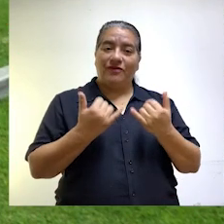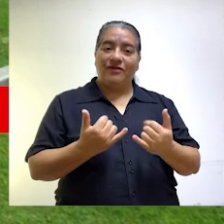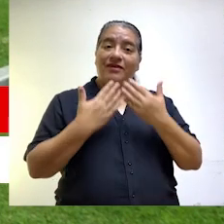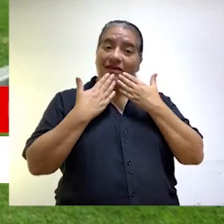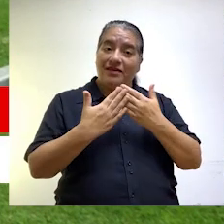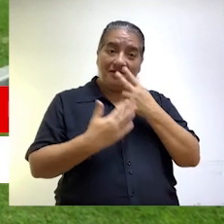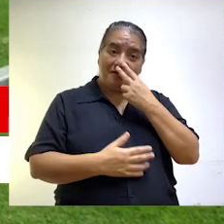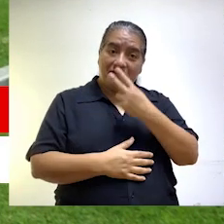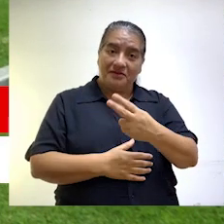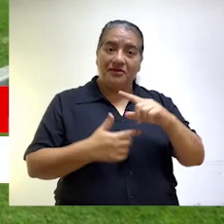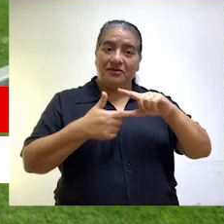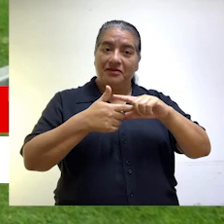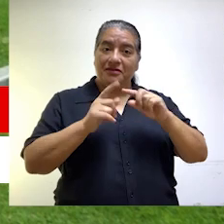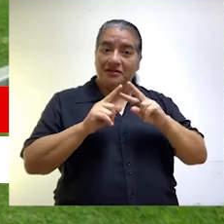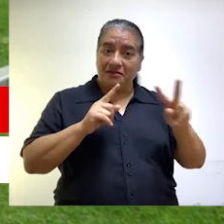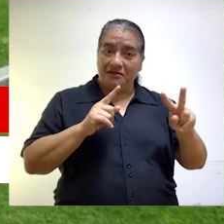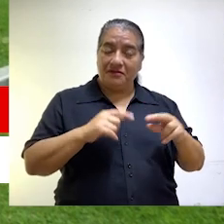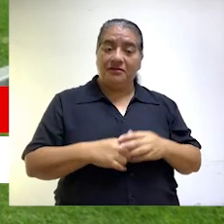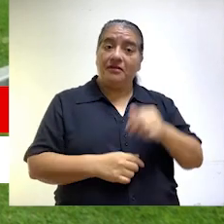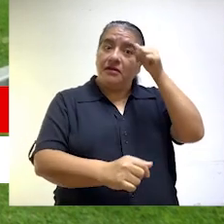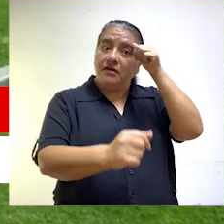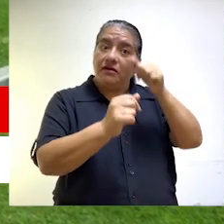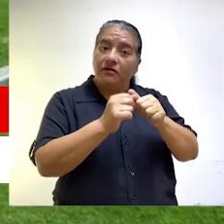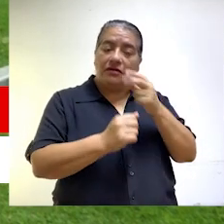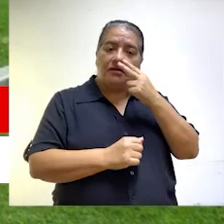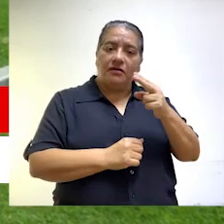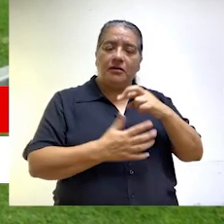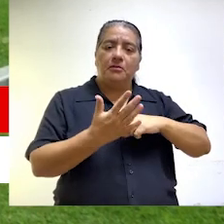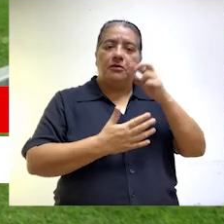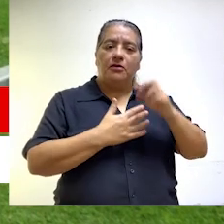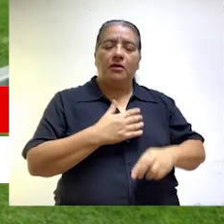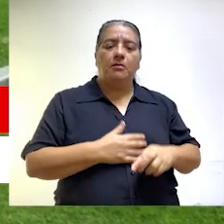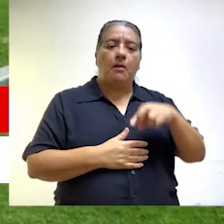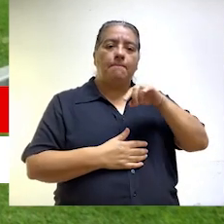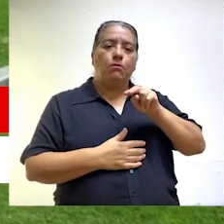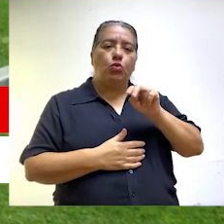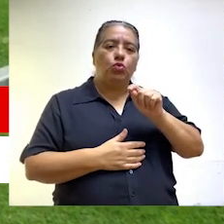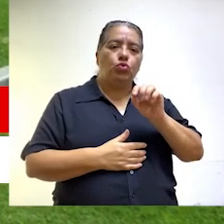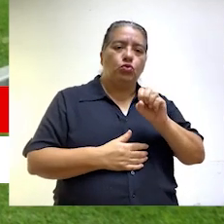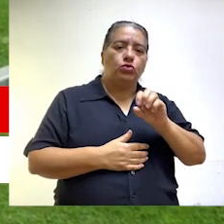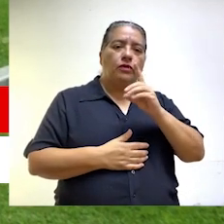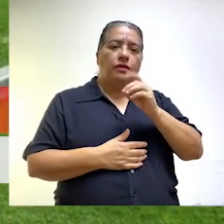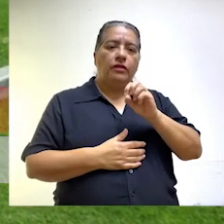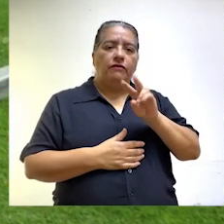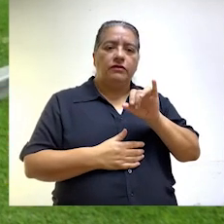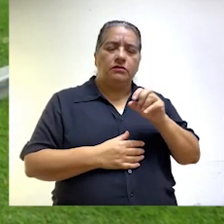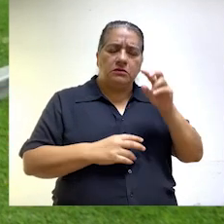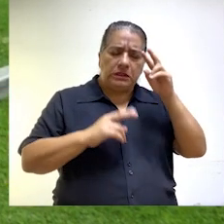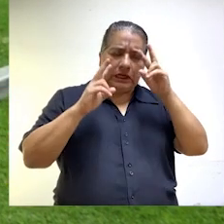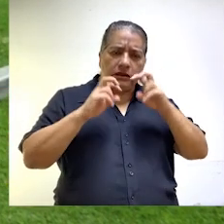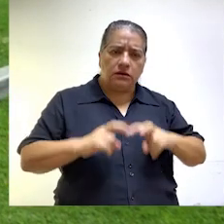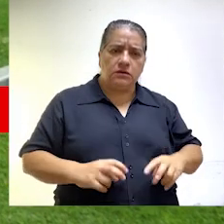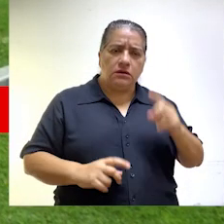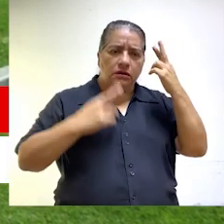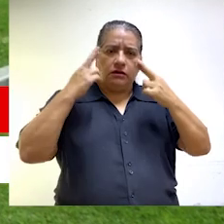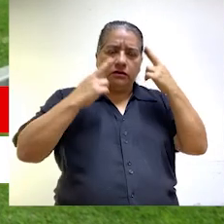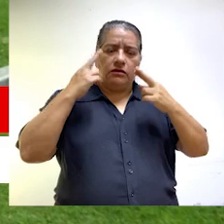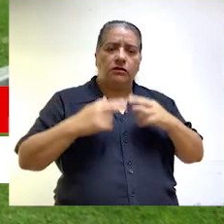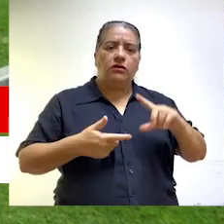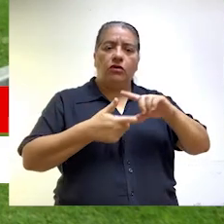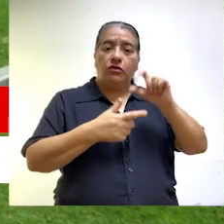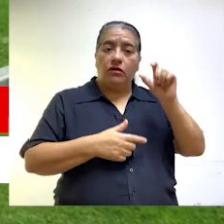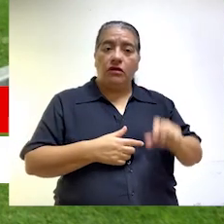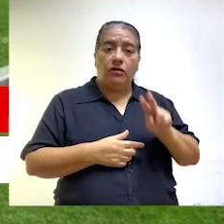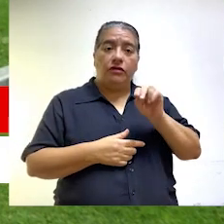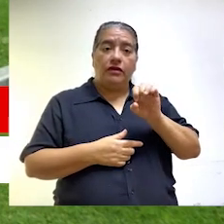Ha sido todo por hoy. Gracias por acompañarnos en Contraloría TV y recuerde ver nuestro programa Puntos de Vista con el análisis y reflexión